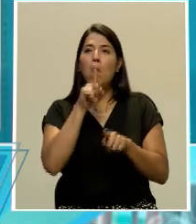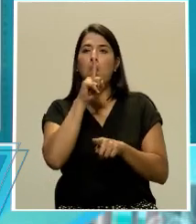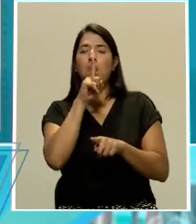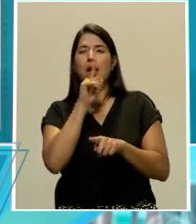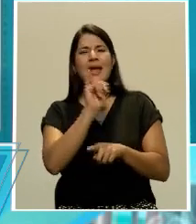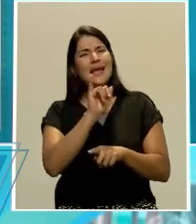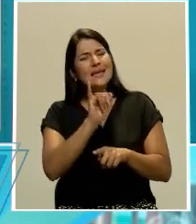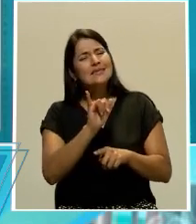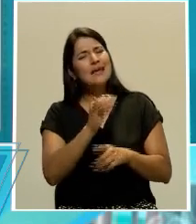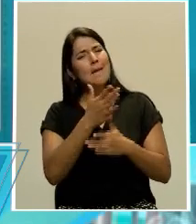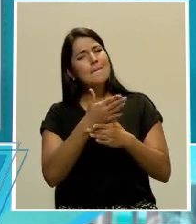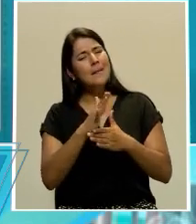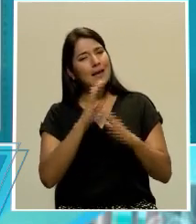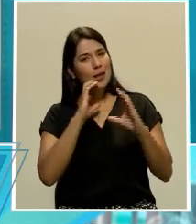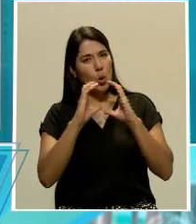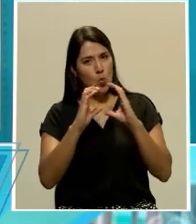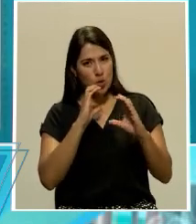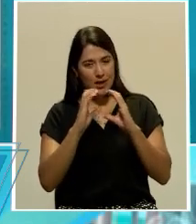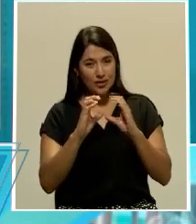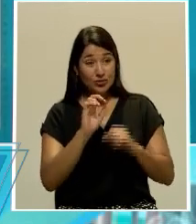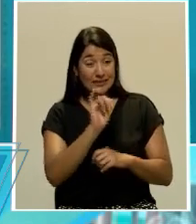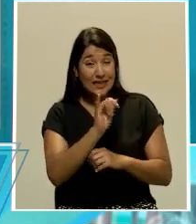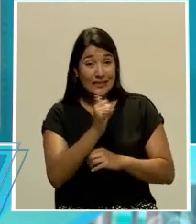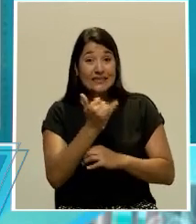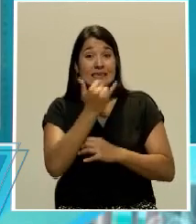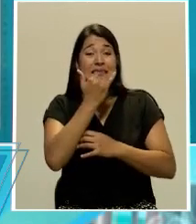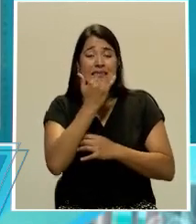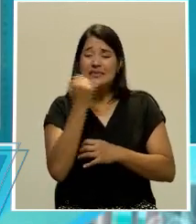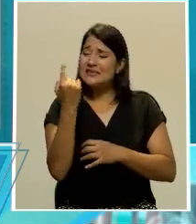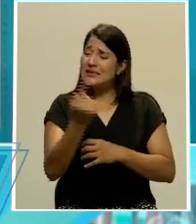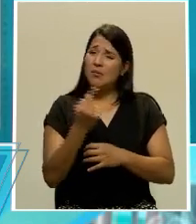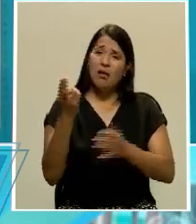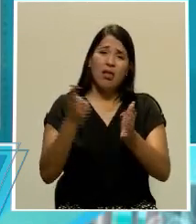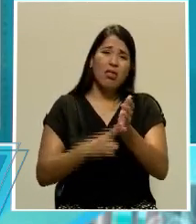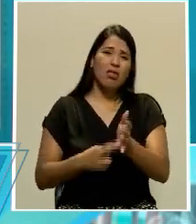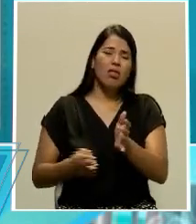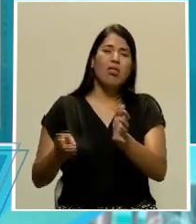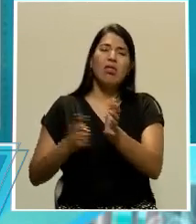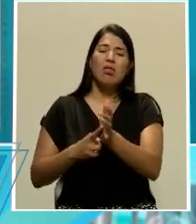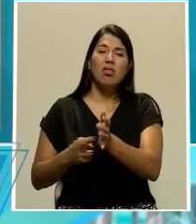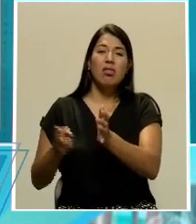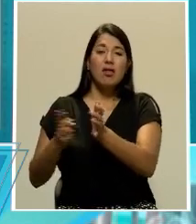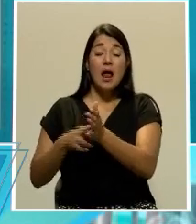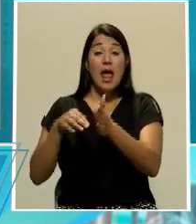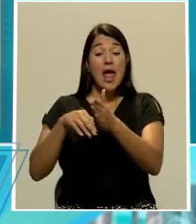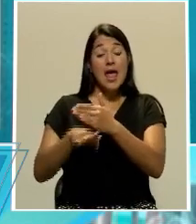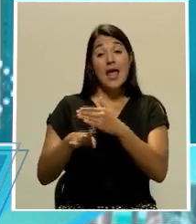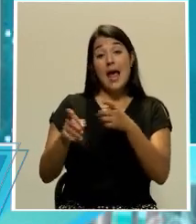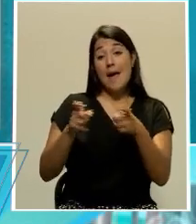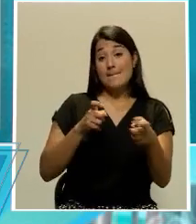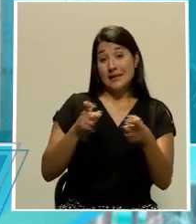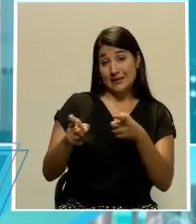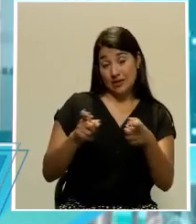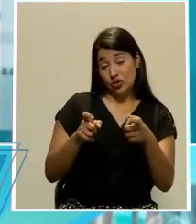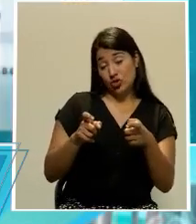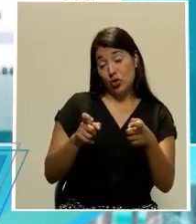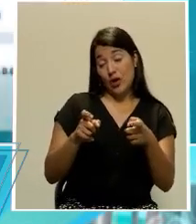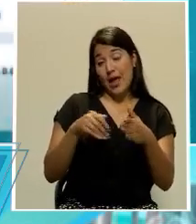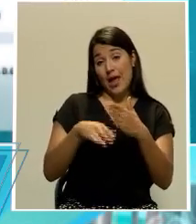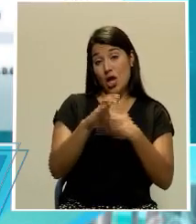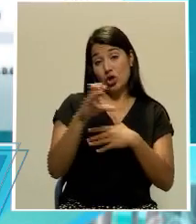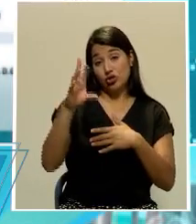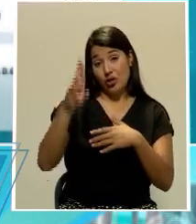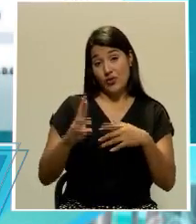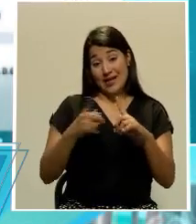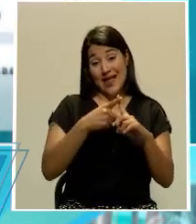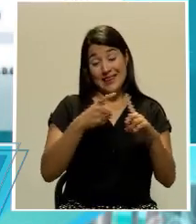falta de comunicación, estos hierros, han sido constantes, en la administración de Costa Rica del 2010